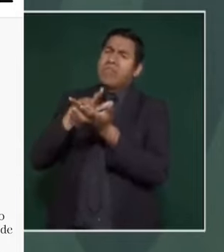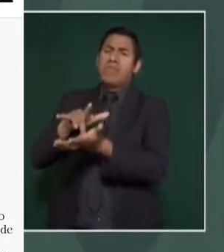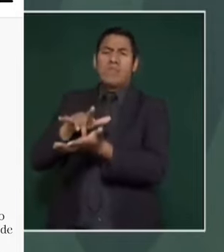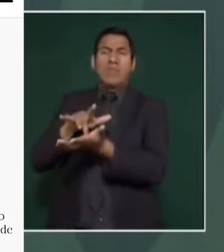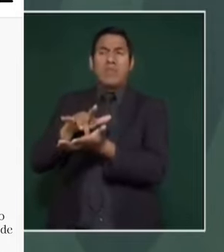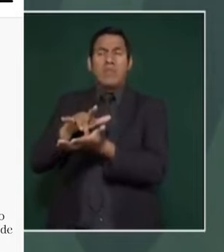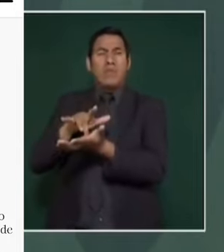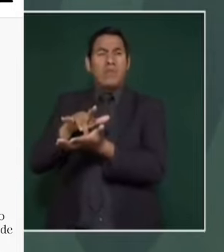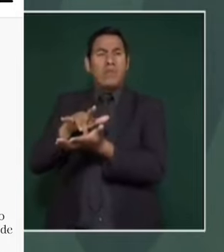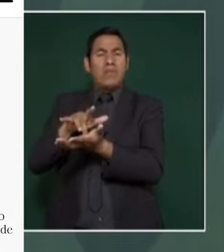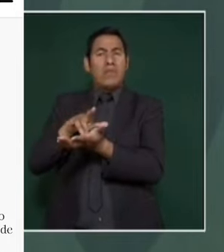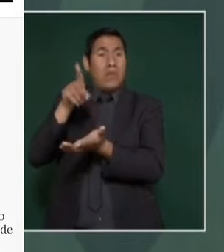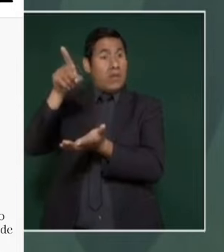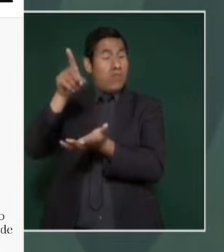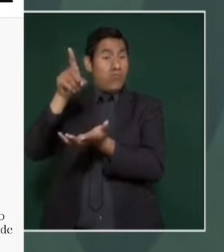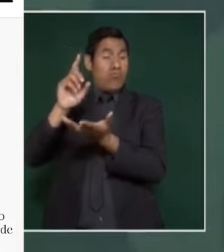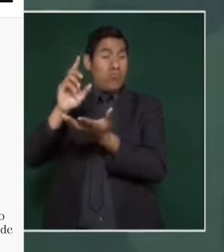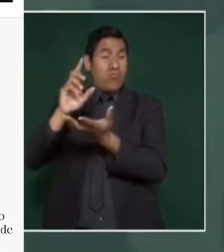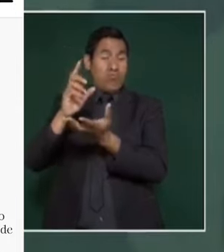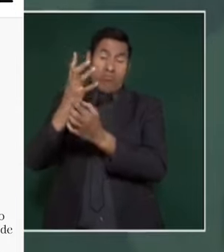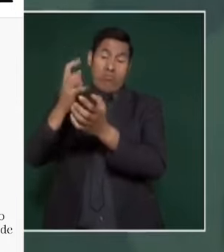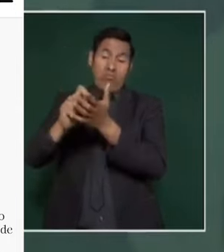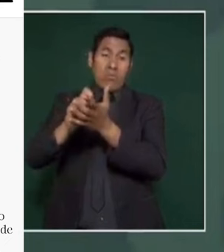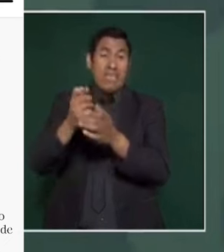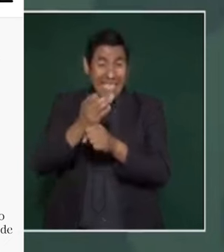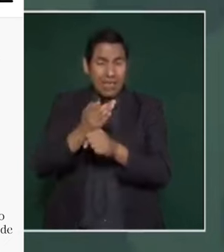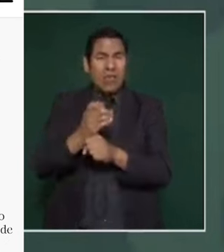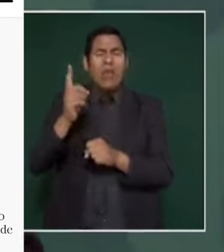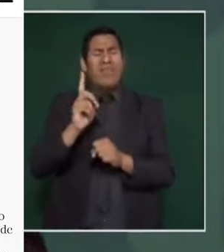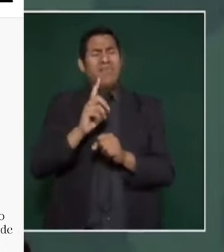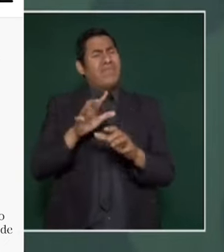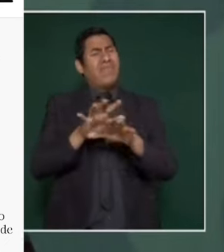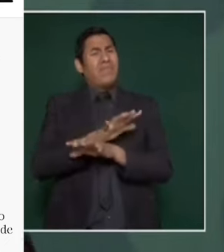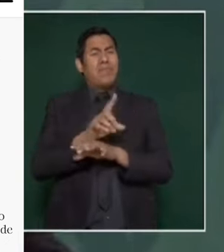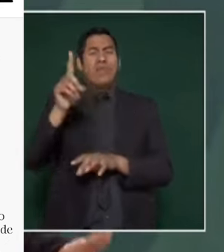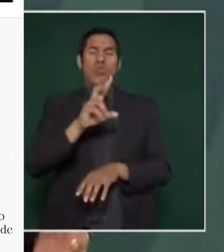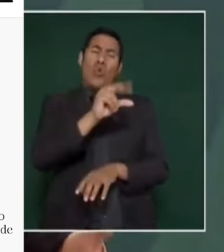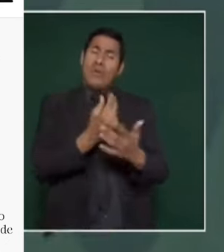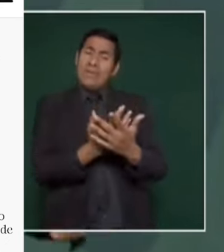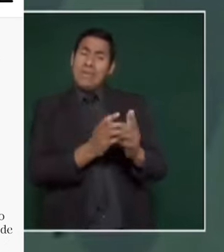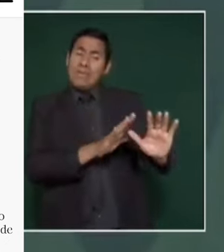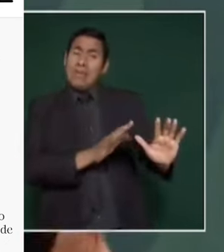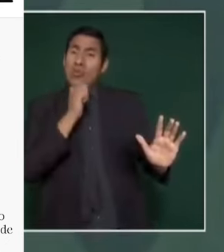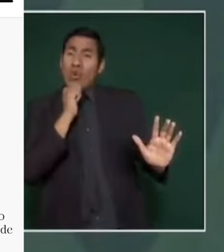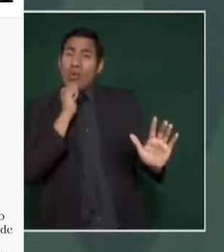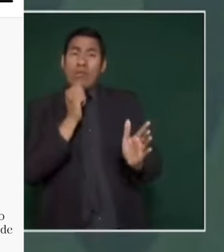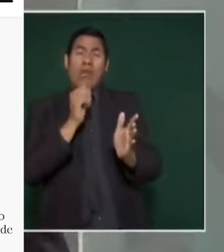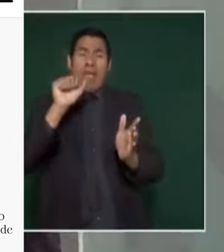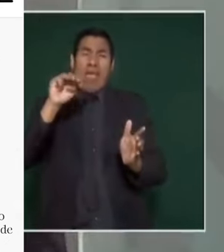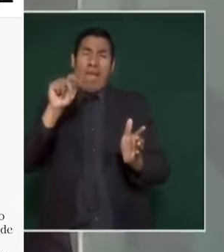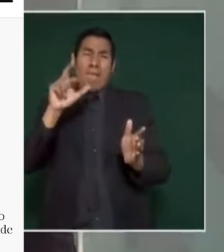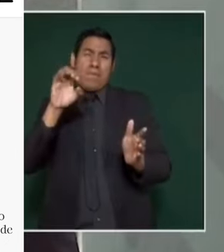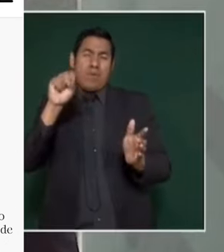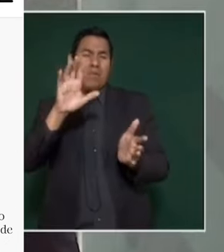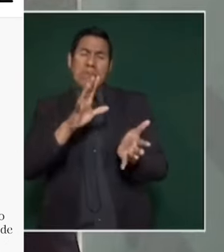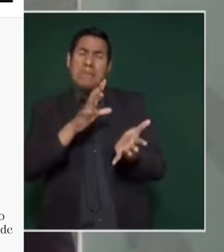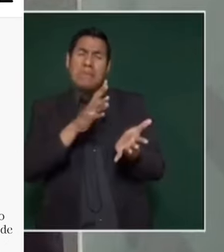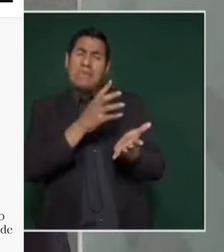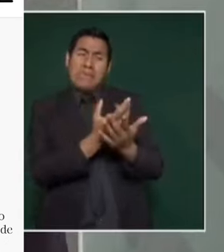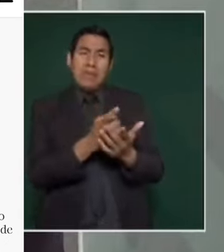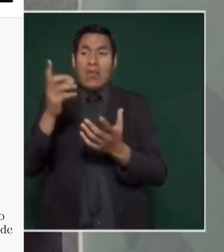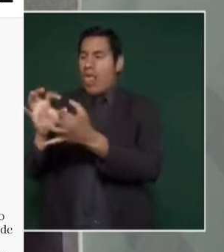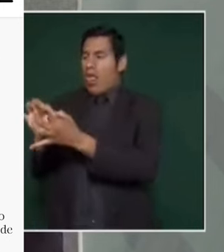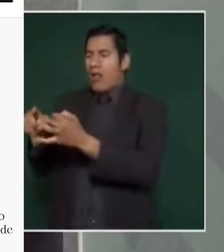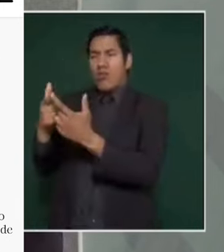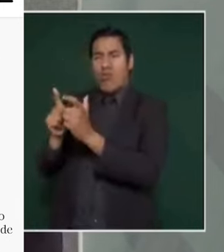cambian, ya están metiendo amparos y con sus aliados del